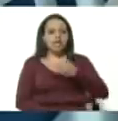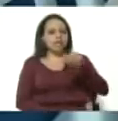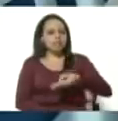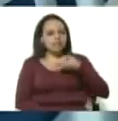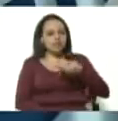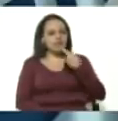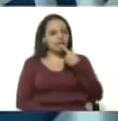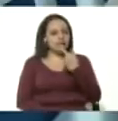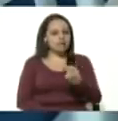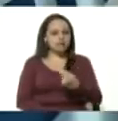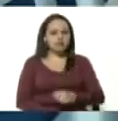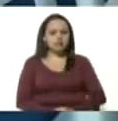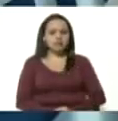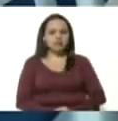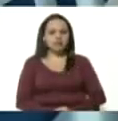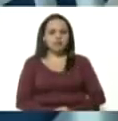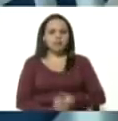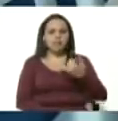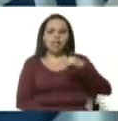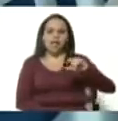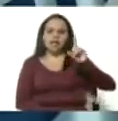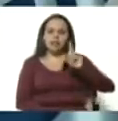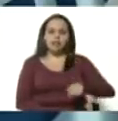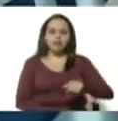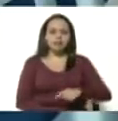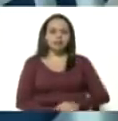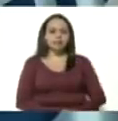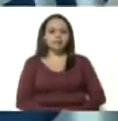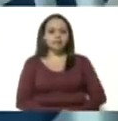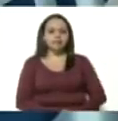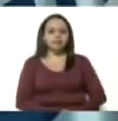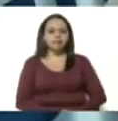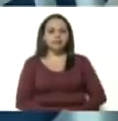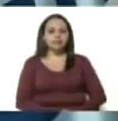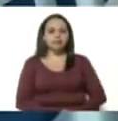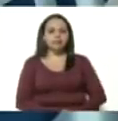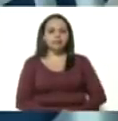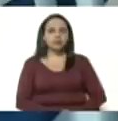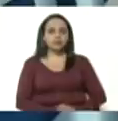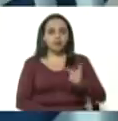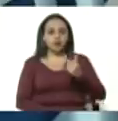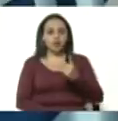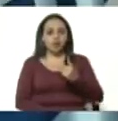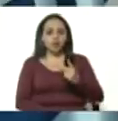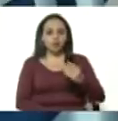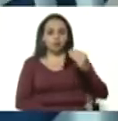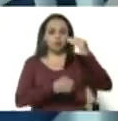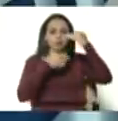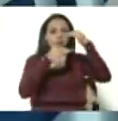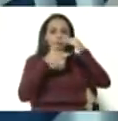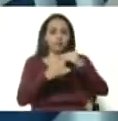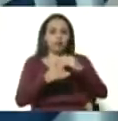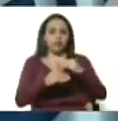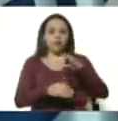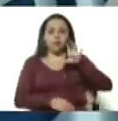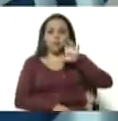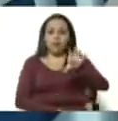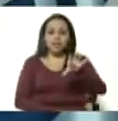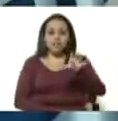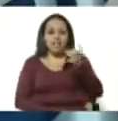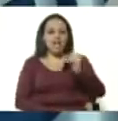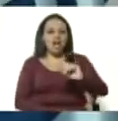decirlo aparecen también los dos primeros como países que han